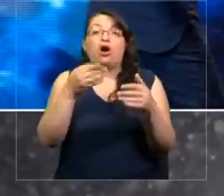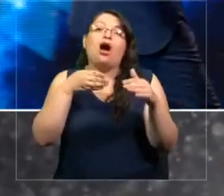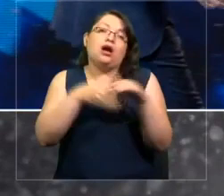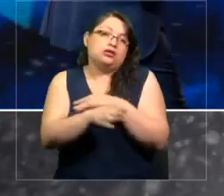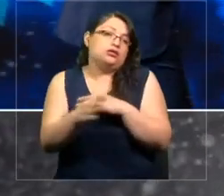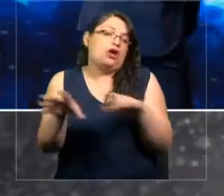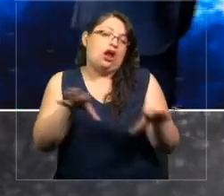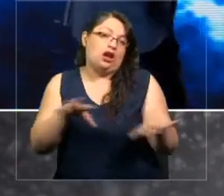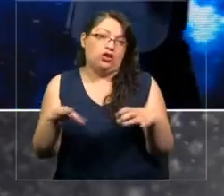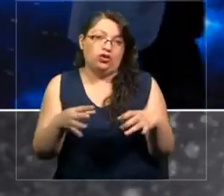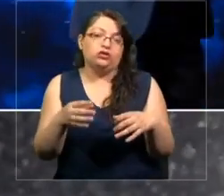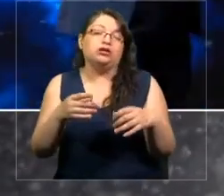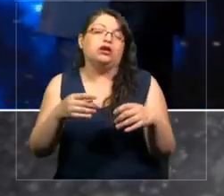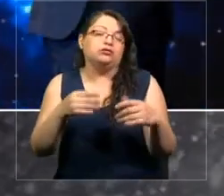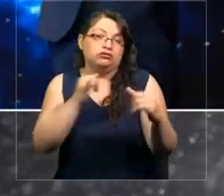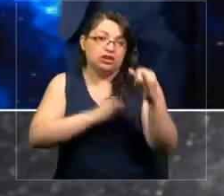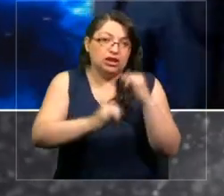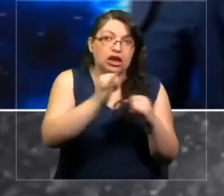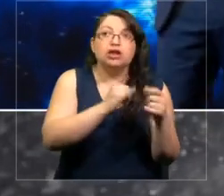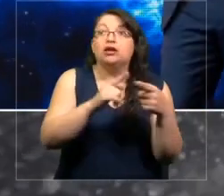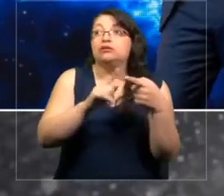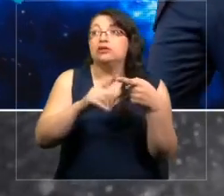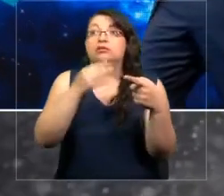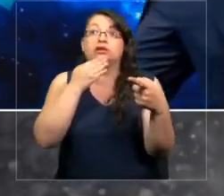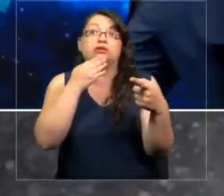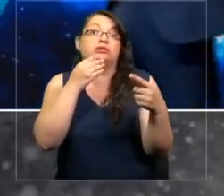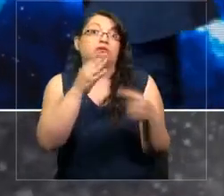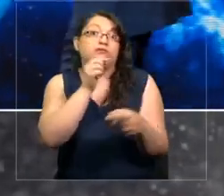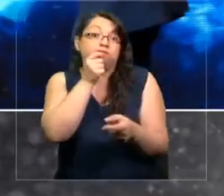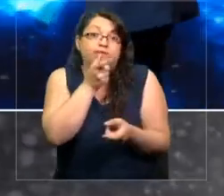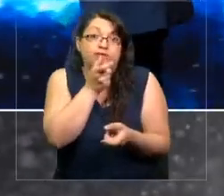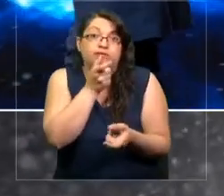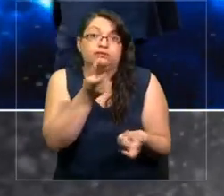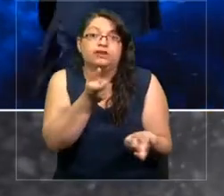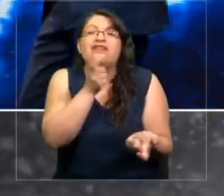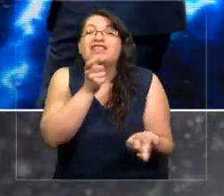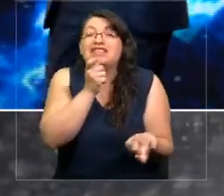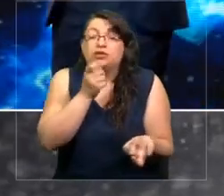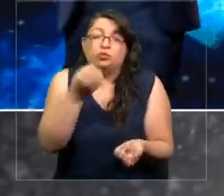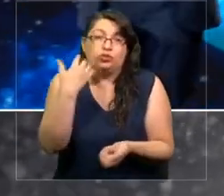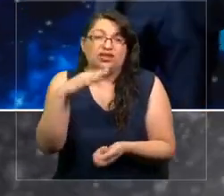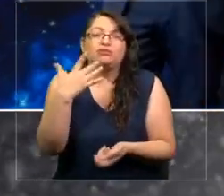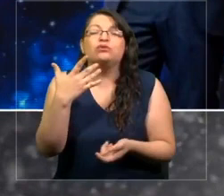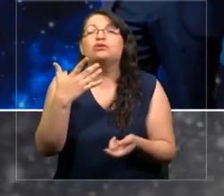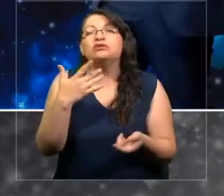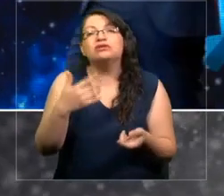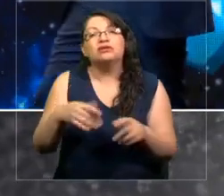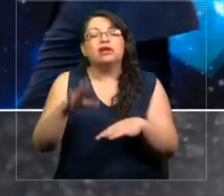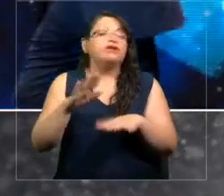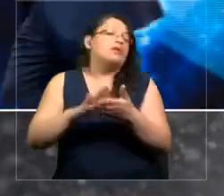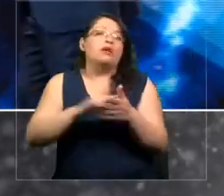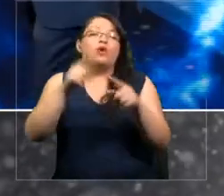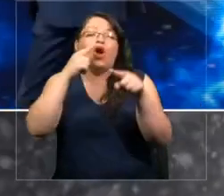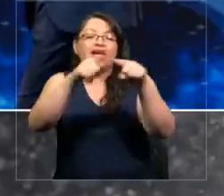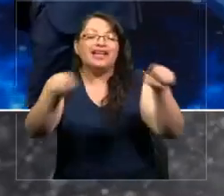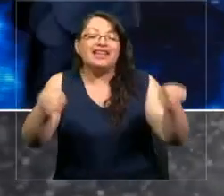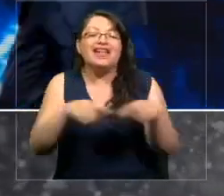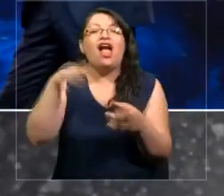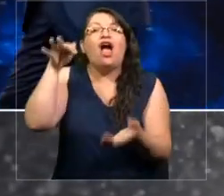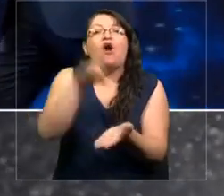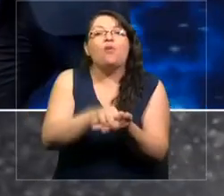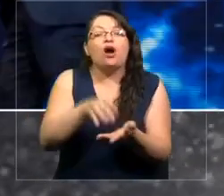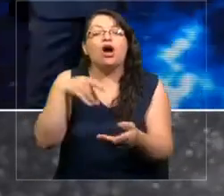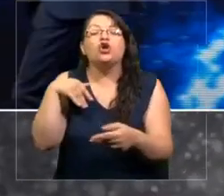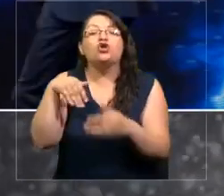dispositivos, conectividad y batería. Muy, muy importante la batería. ¿Cuántas veces no hemos visto en un aeropuerto, en un terminal de buses,